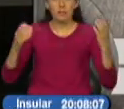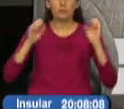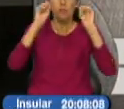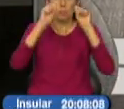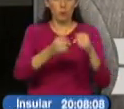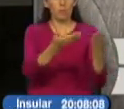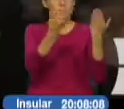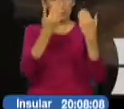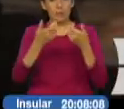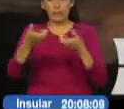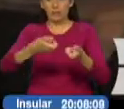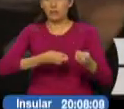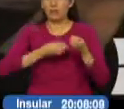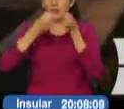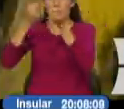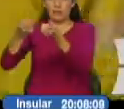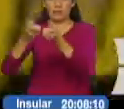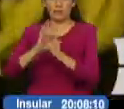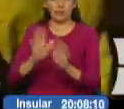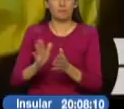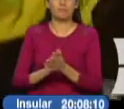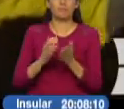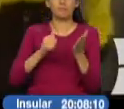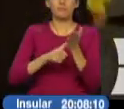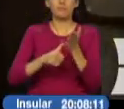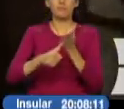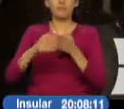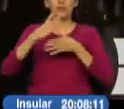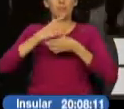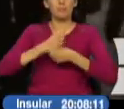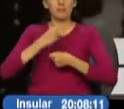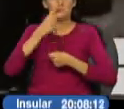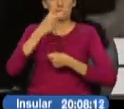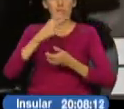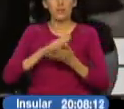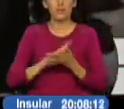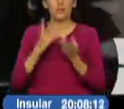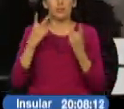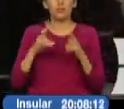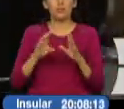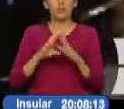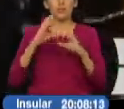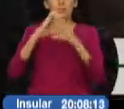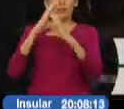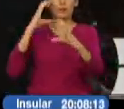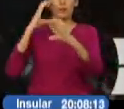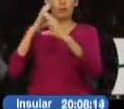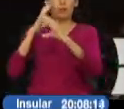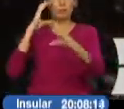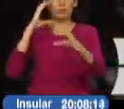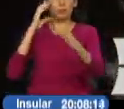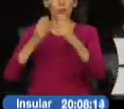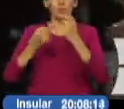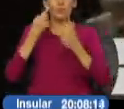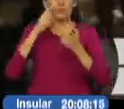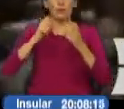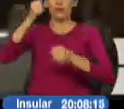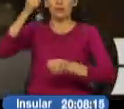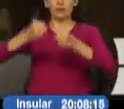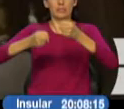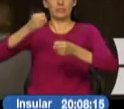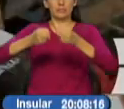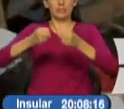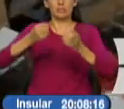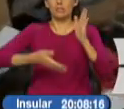acercarse y retirarlos. El ministro del Interior, subrogante, además explicó que se dispuso un bus de la policía para aquellas personas residentes en otras